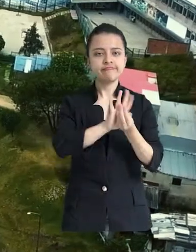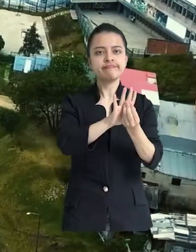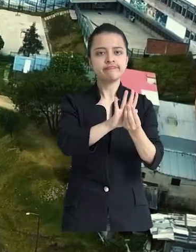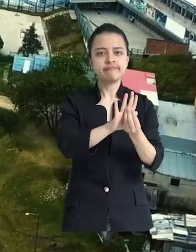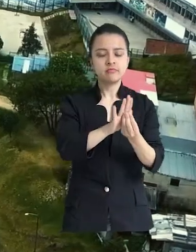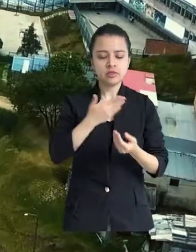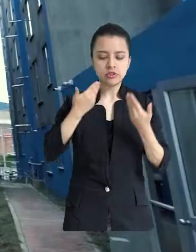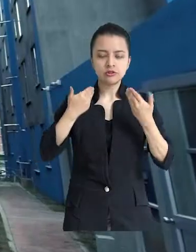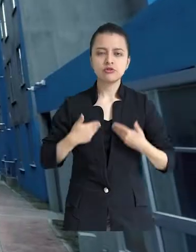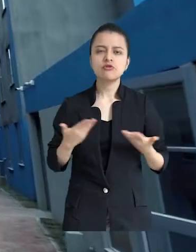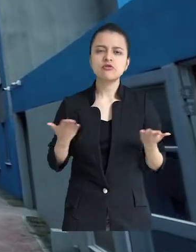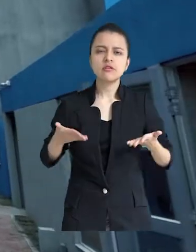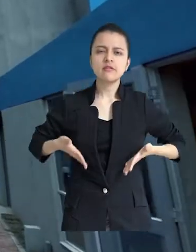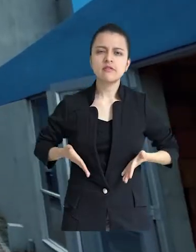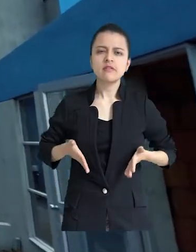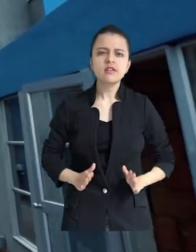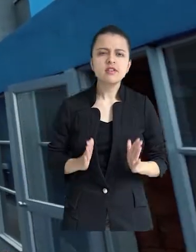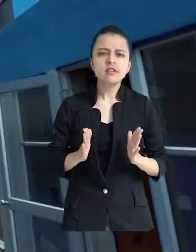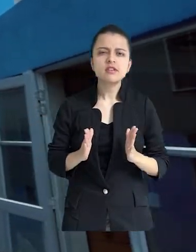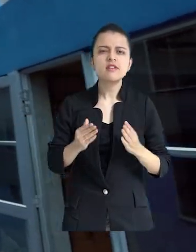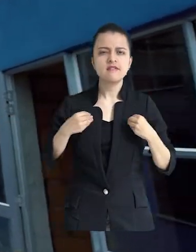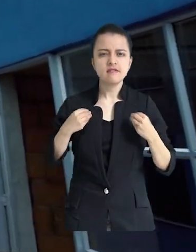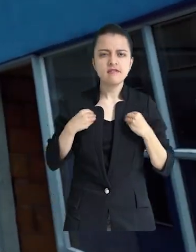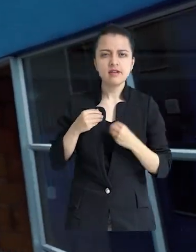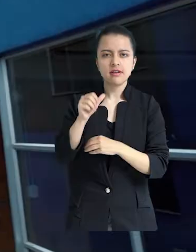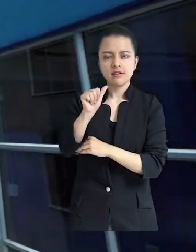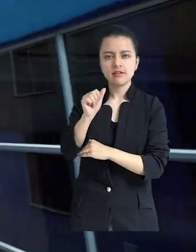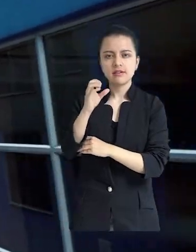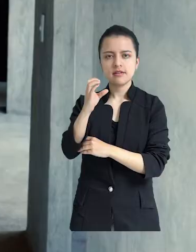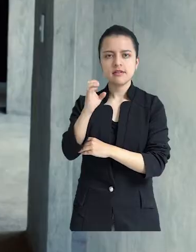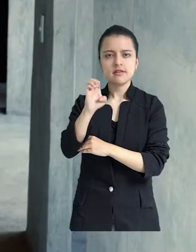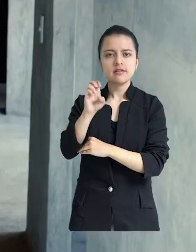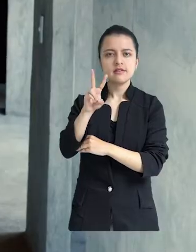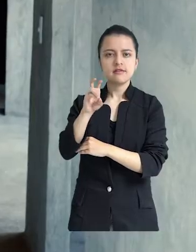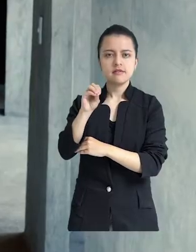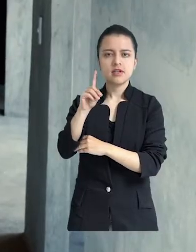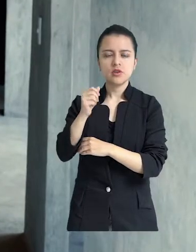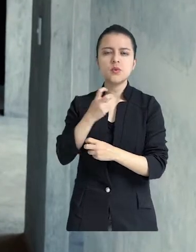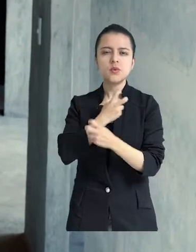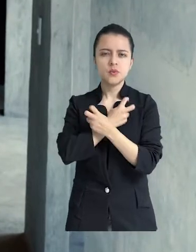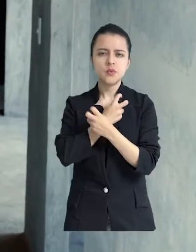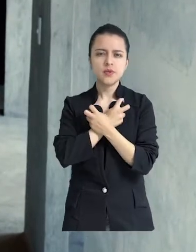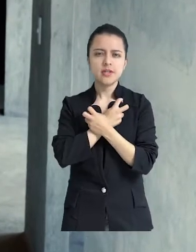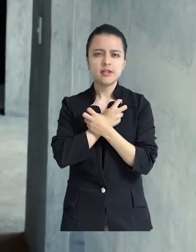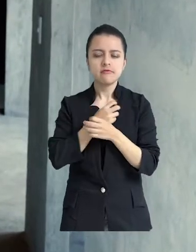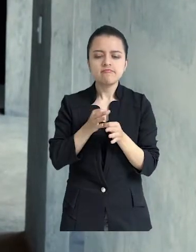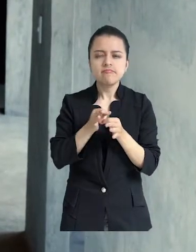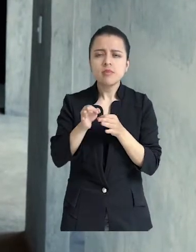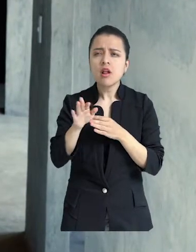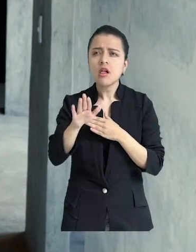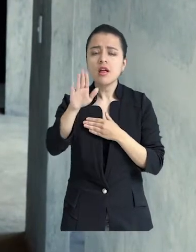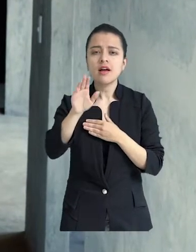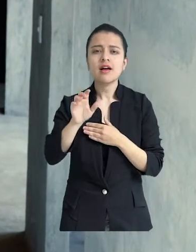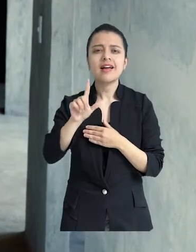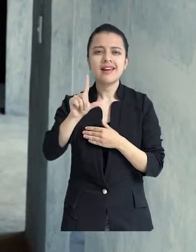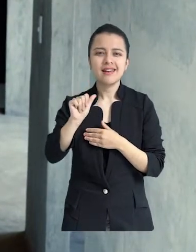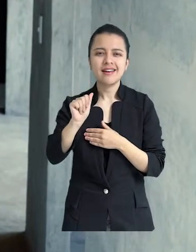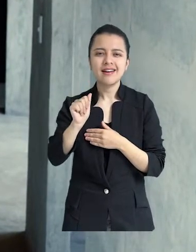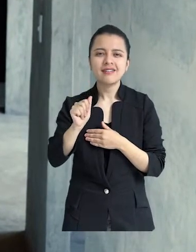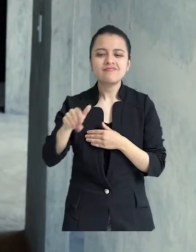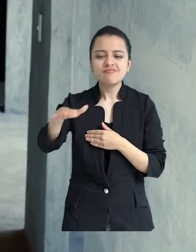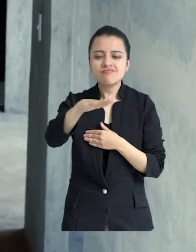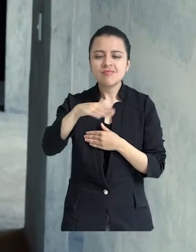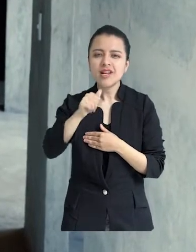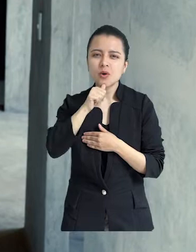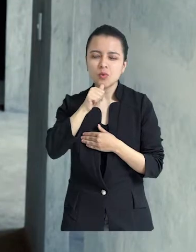Vengo desplazado de Acevedo, Huila, de la vereda La Laguna, y una tristeza porque nos sacaron manicuzados,